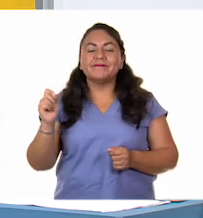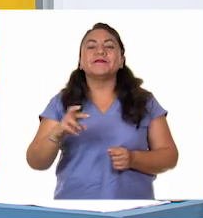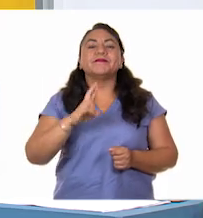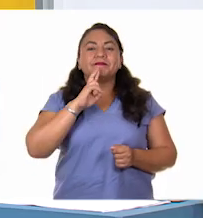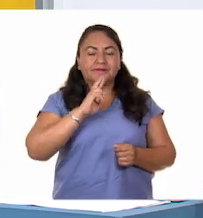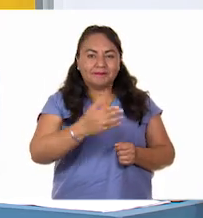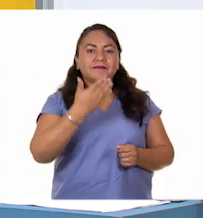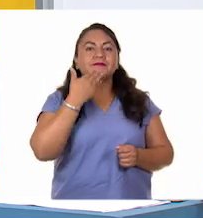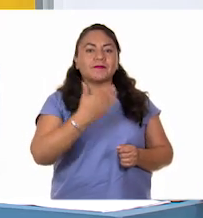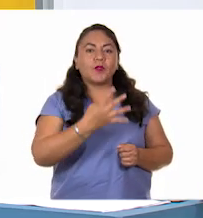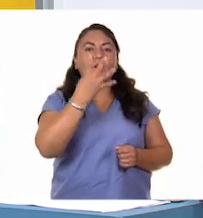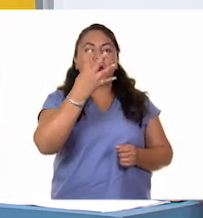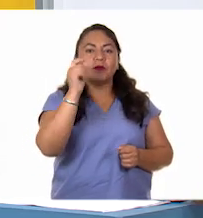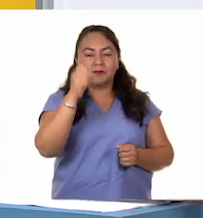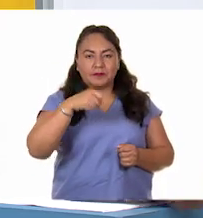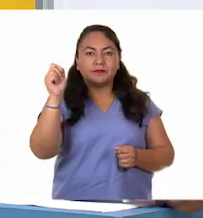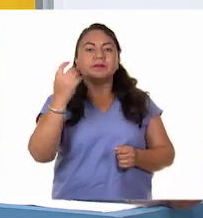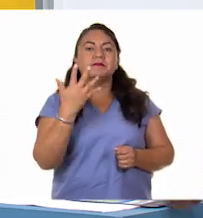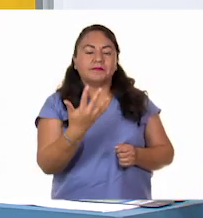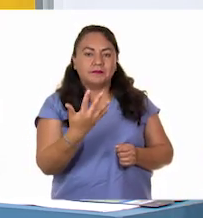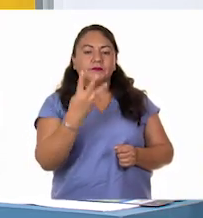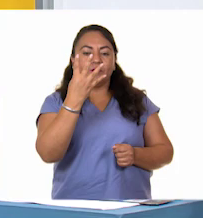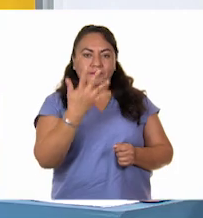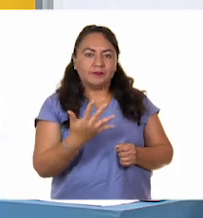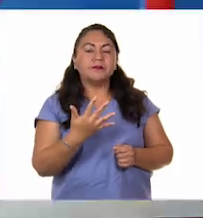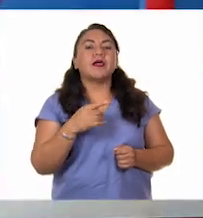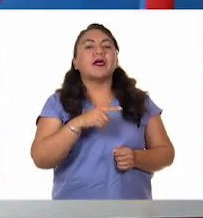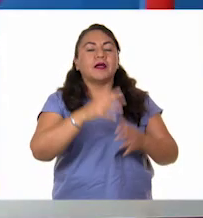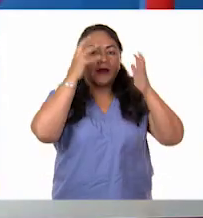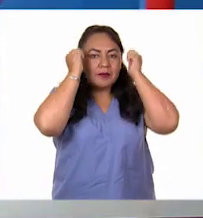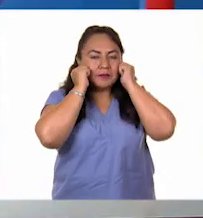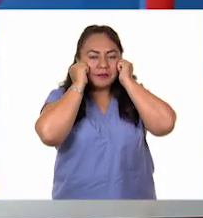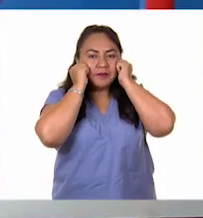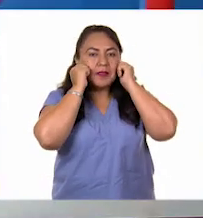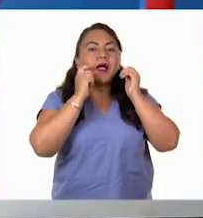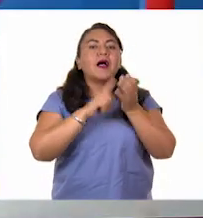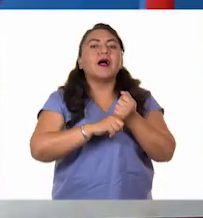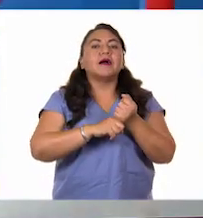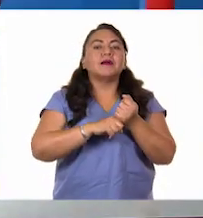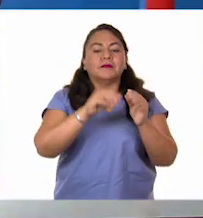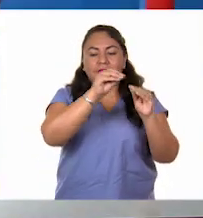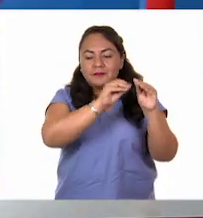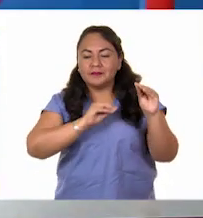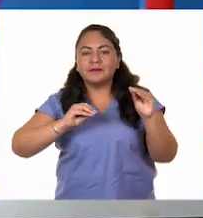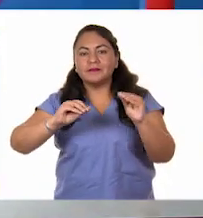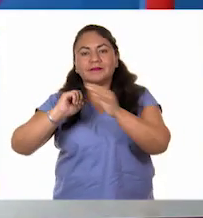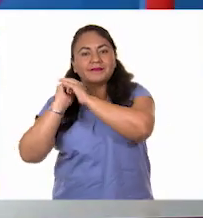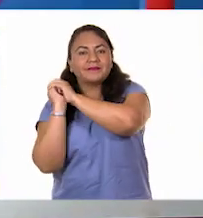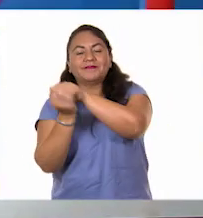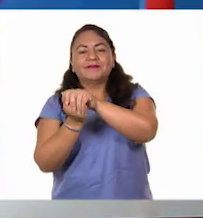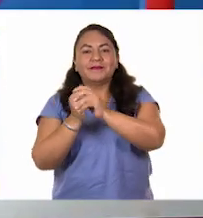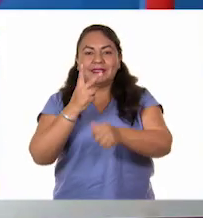respuesta correcta es cuatro quintos, entonces Carola estaría ocupando otra de las bases de esta cancha de béisbol.